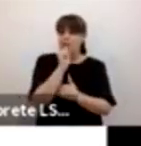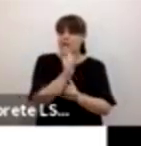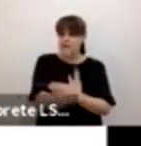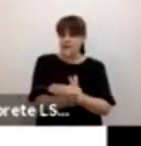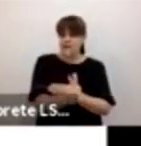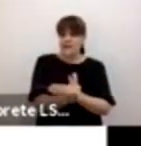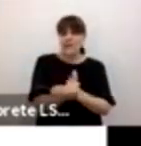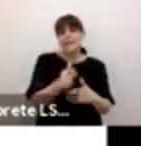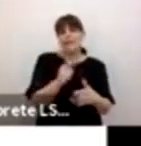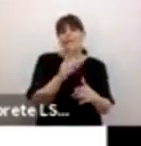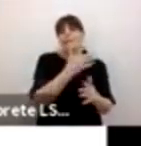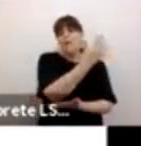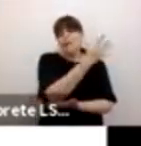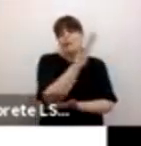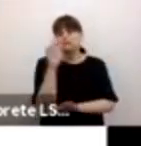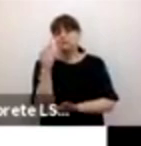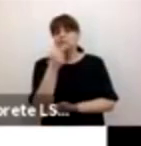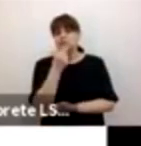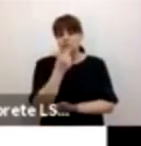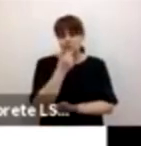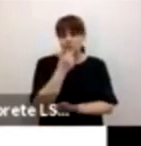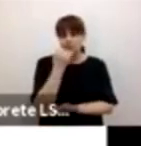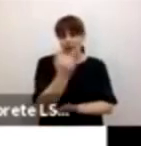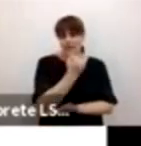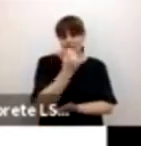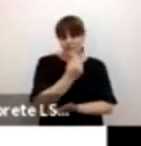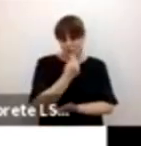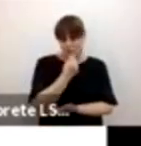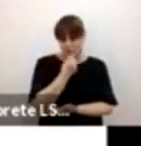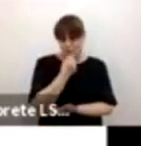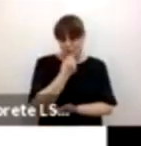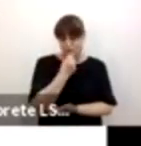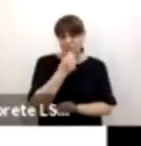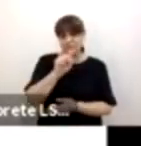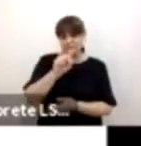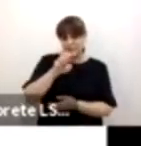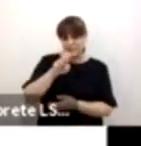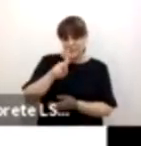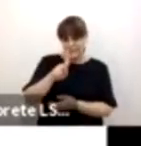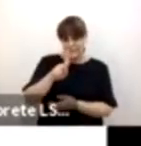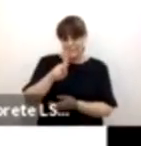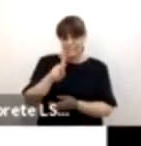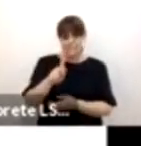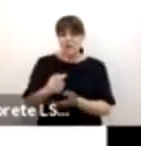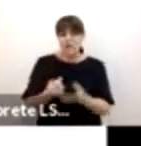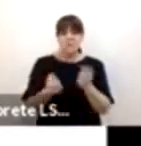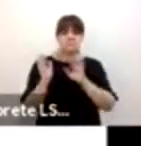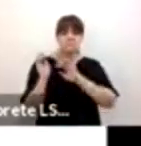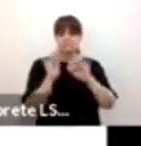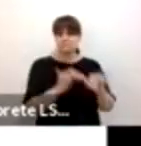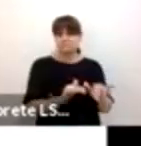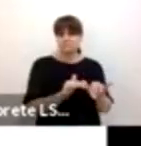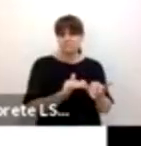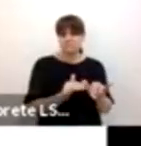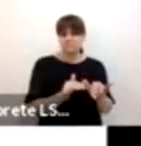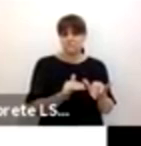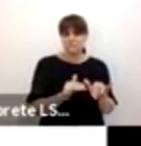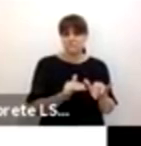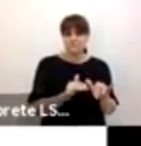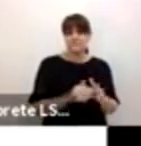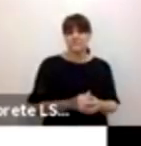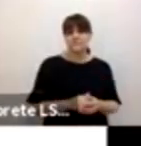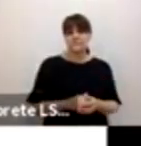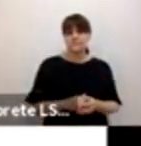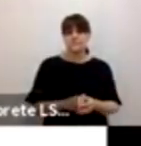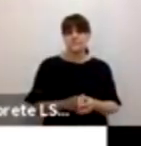preescolar reconocido por la Secretaría de Educación Pública, a la vez que si nos